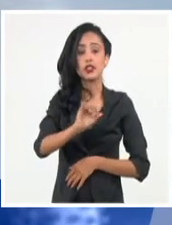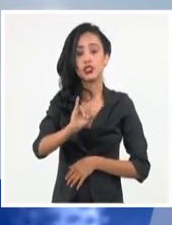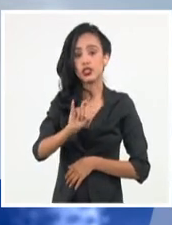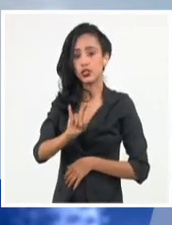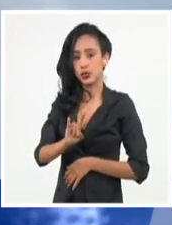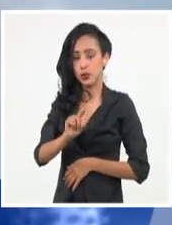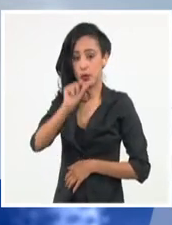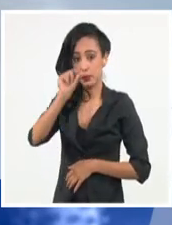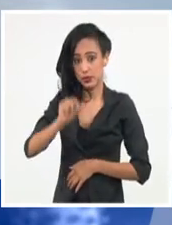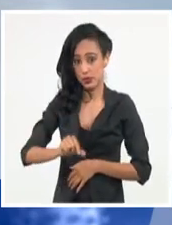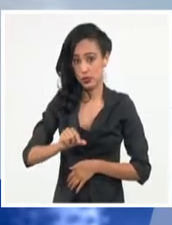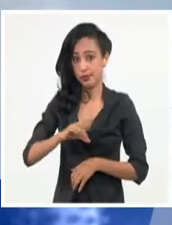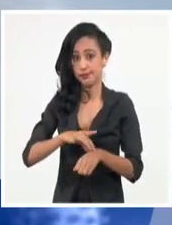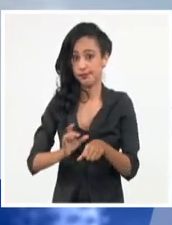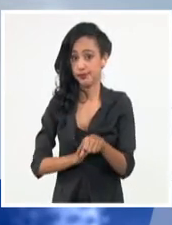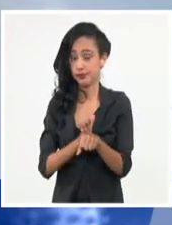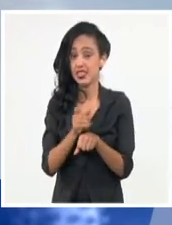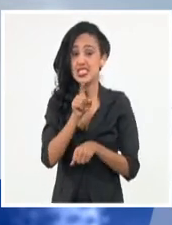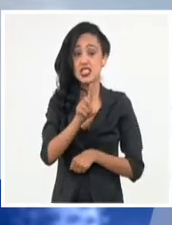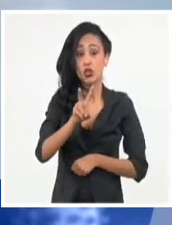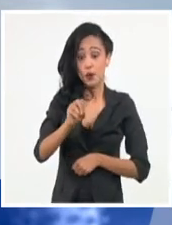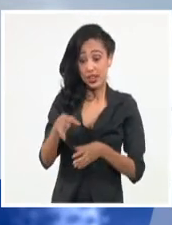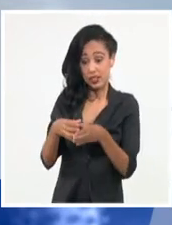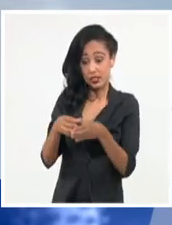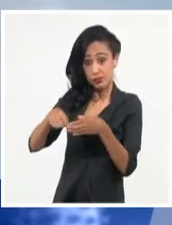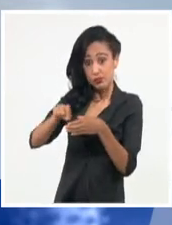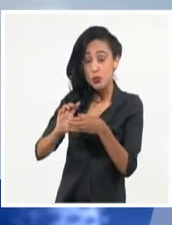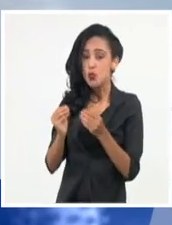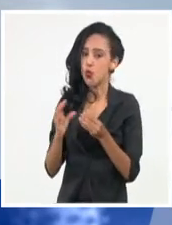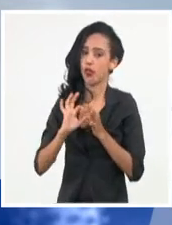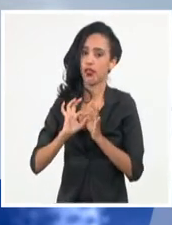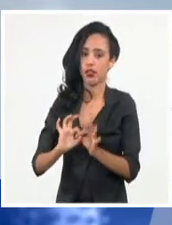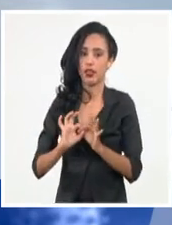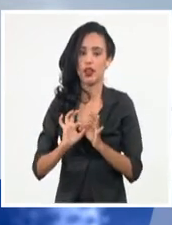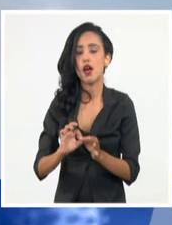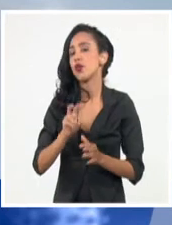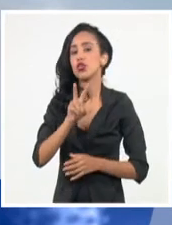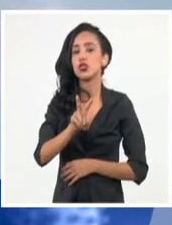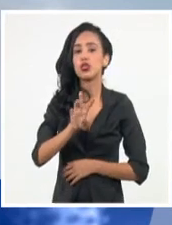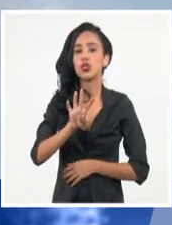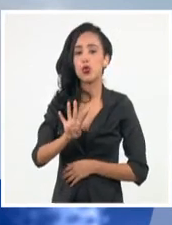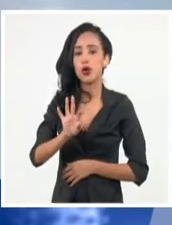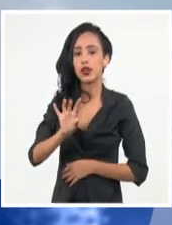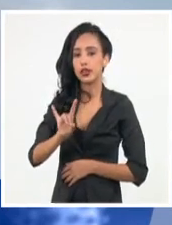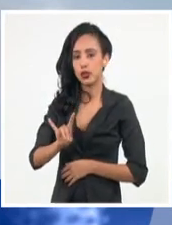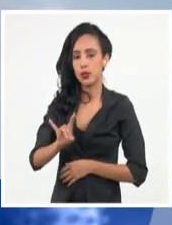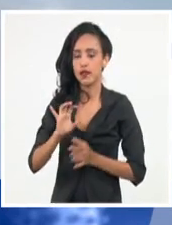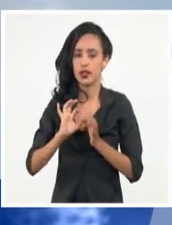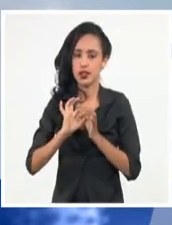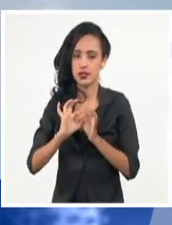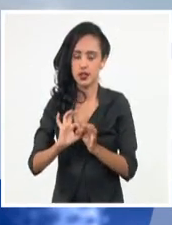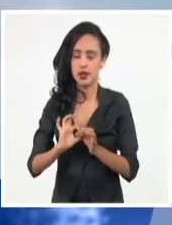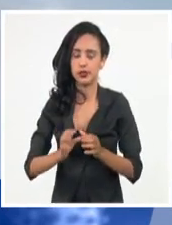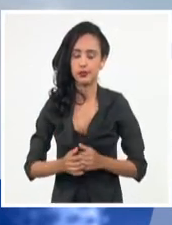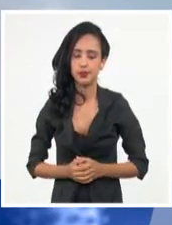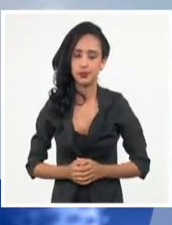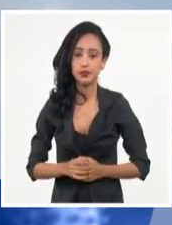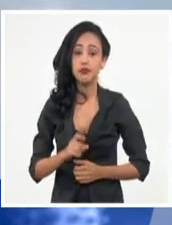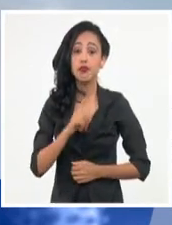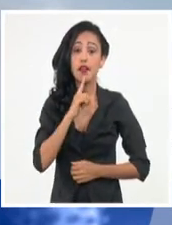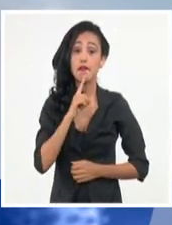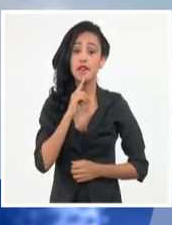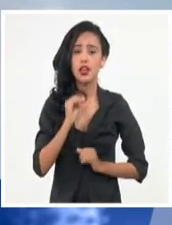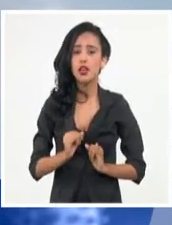pacientes, 120 de ellos en estado crítico y 249 graves. Este viernes se